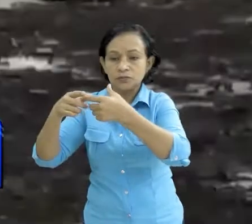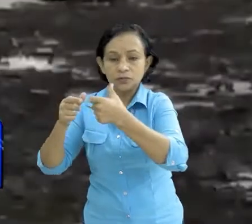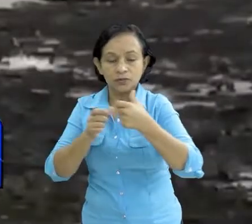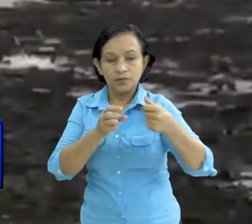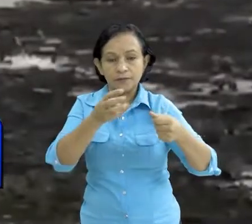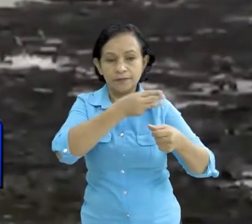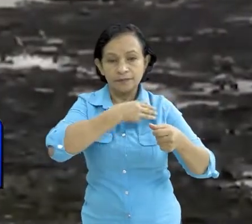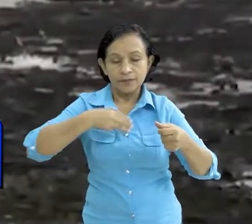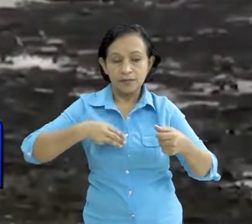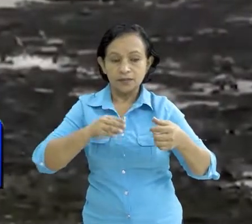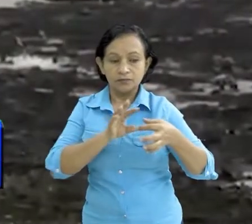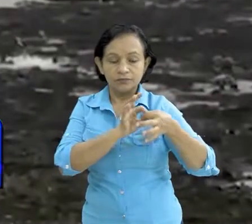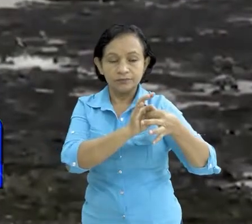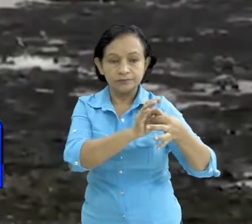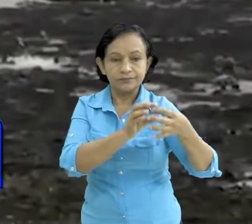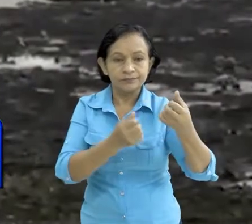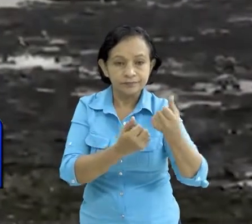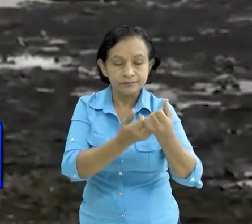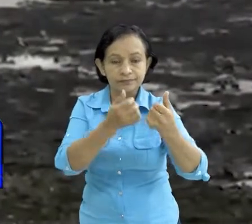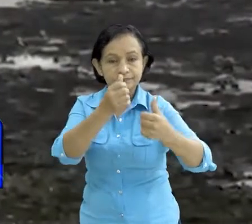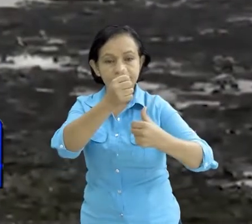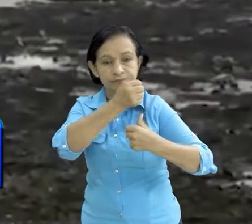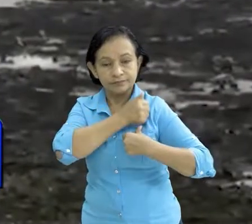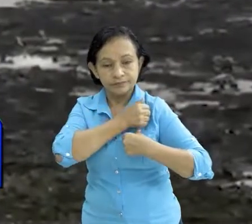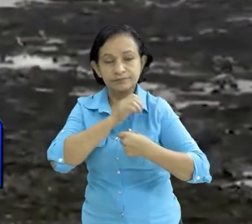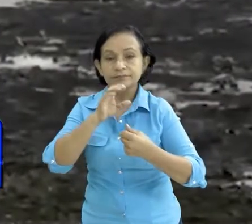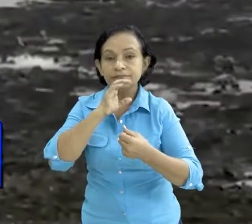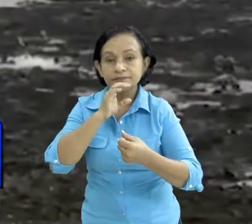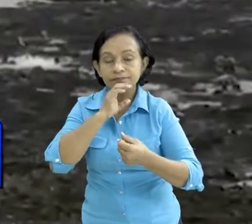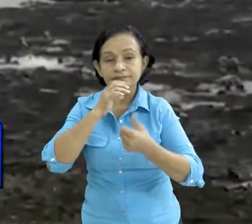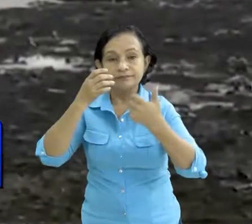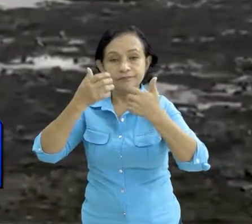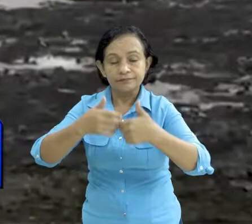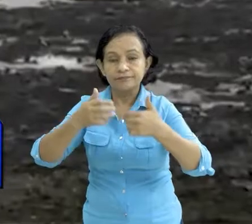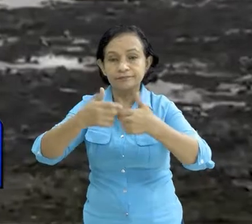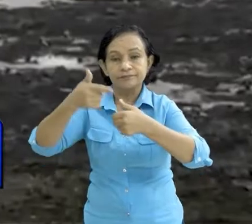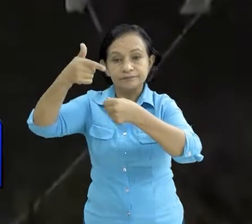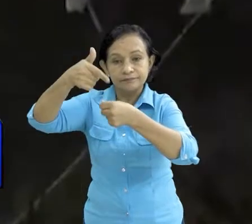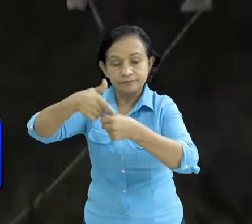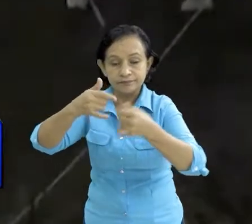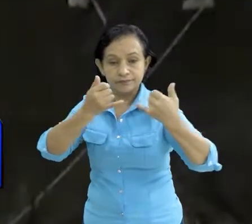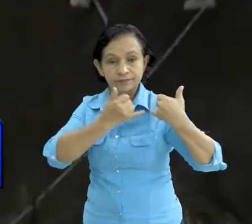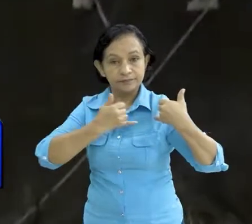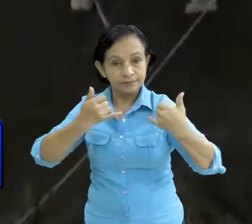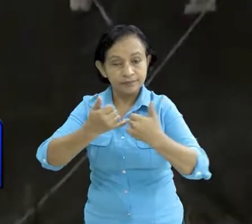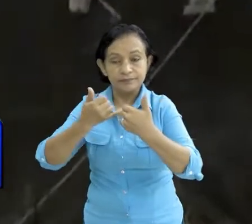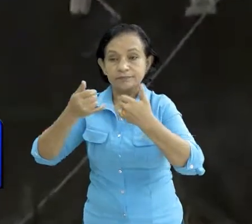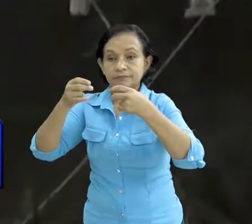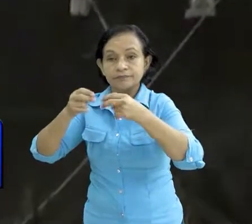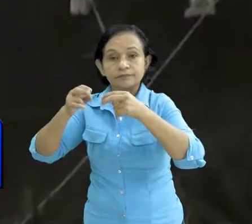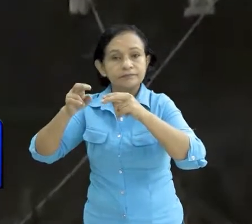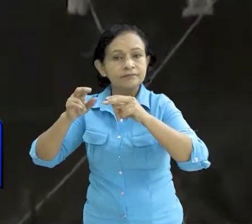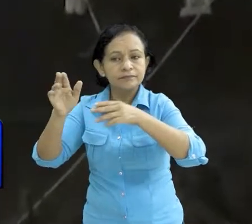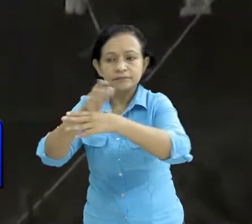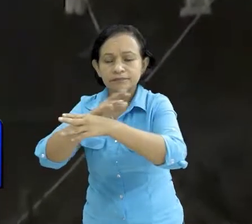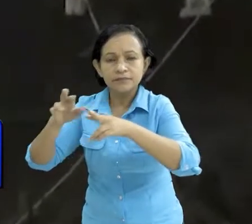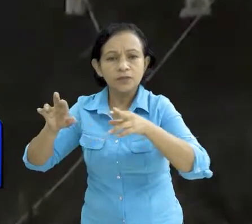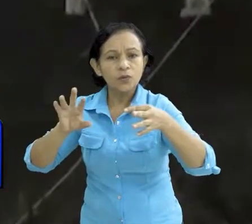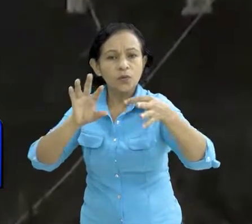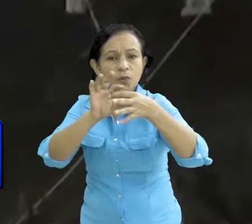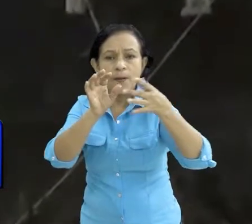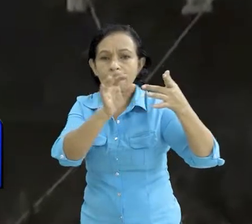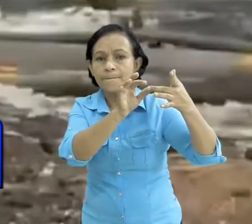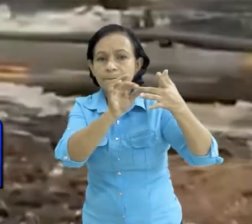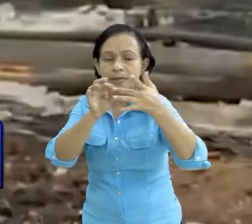del ministerio del interior las fuerzas armadas revolucionarias la empresa cuba petróleo y el instituto de recursos hidráulicos junto a